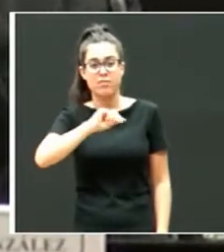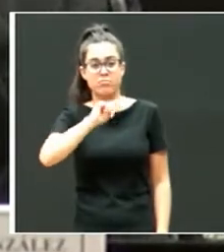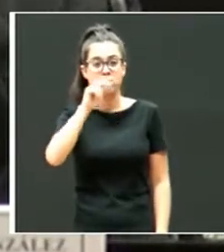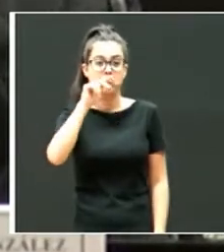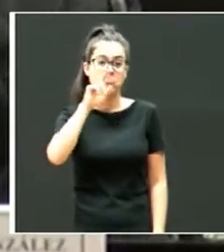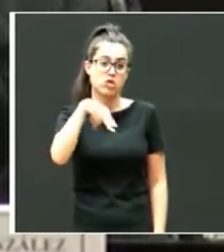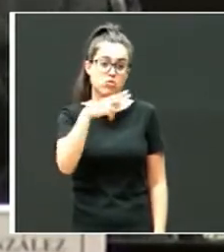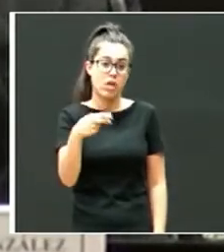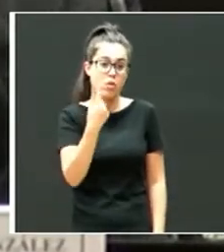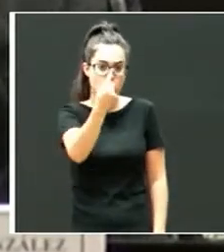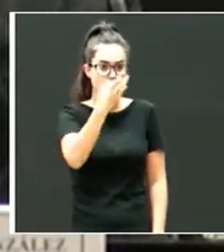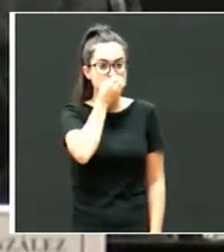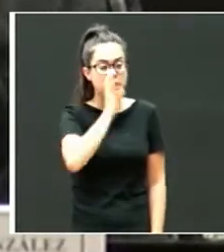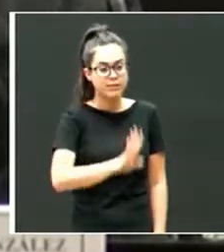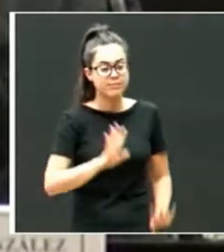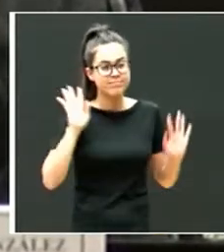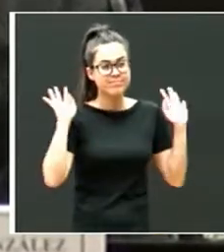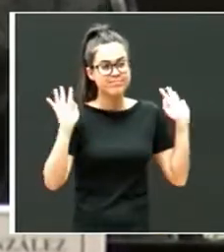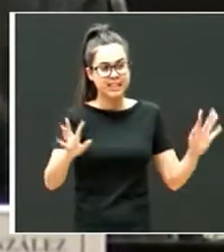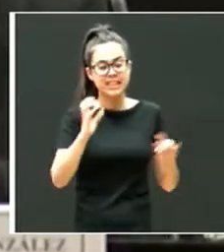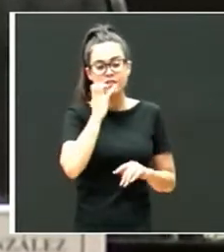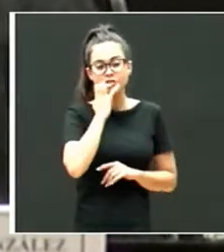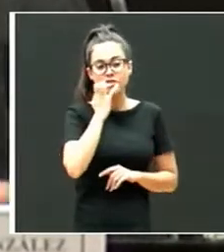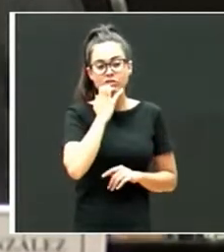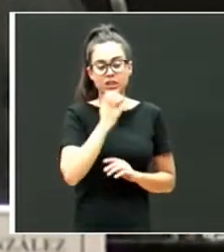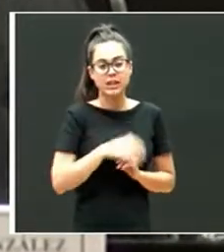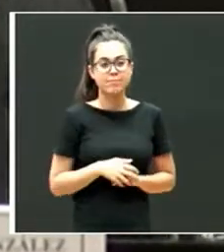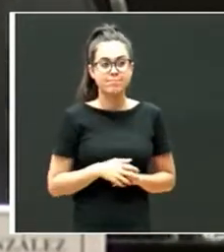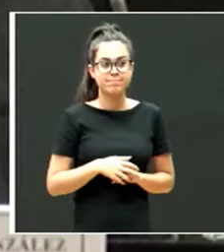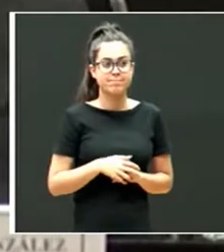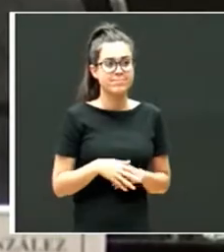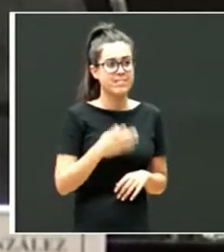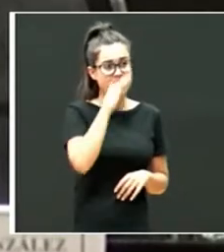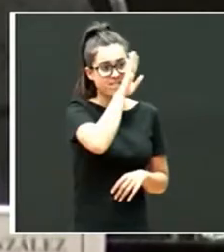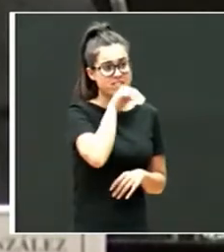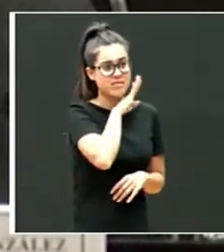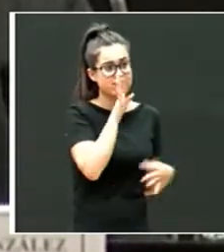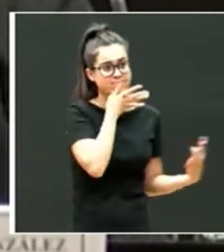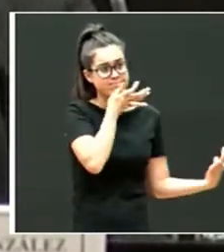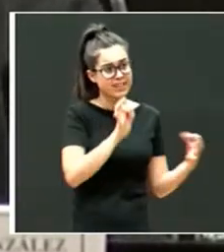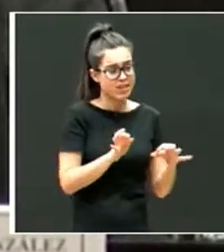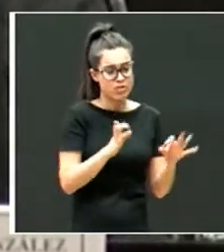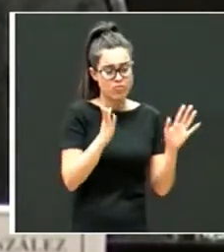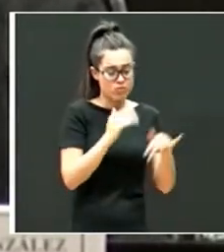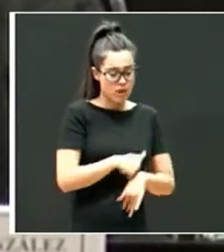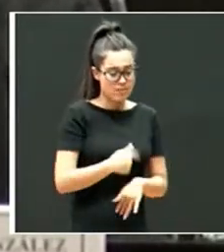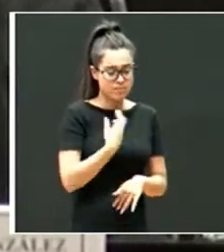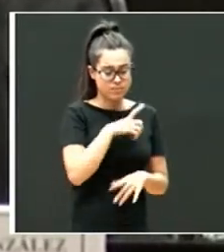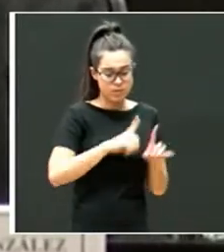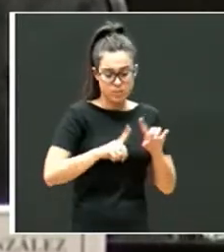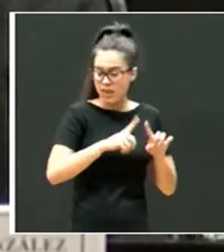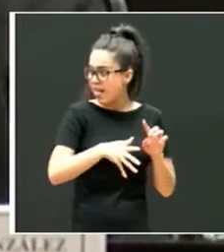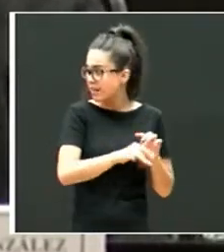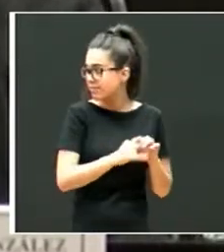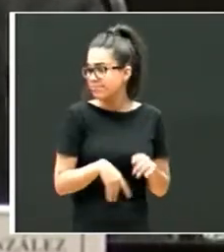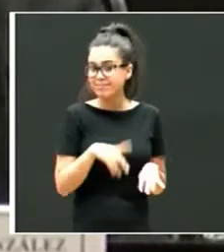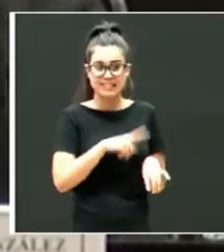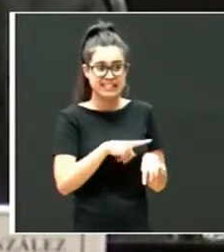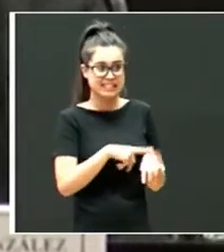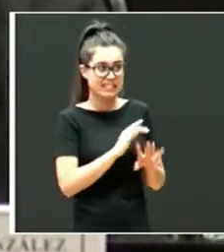bien. Pero es que en un niño que ha tenido carencias, dificultades, problemas, perdón, ya termino,